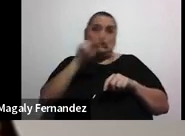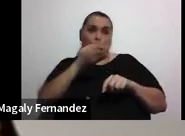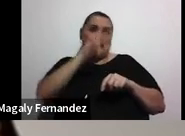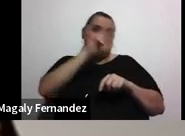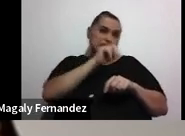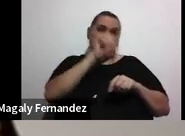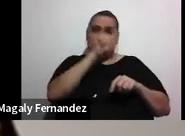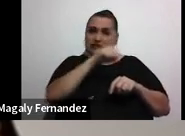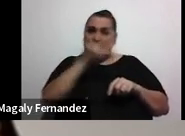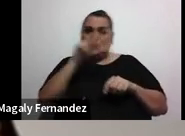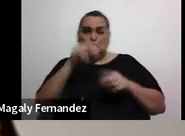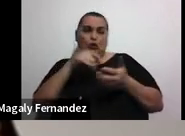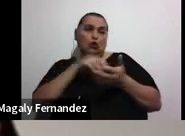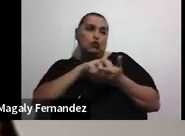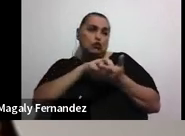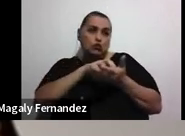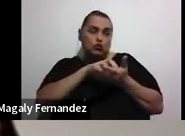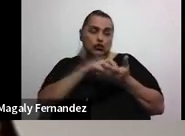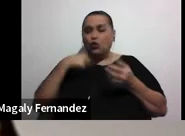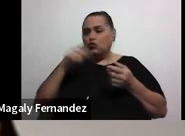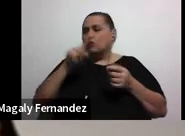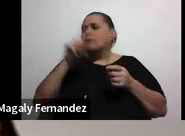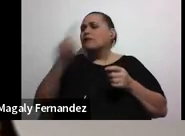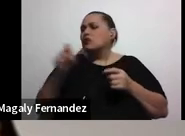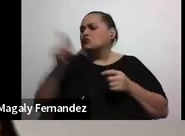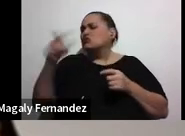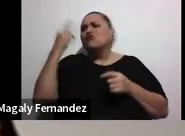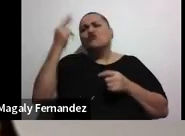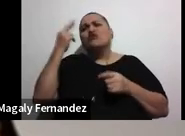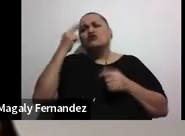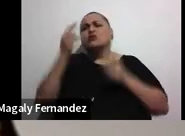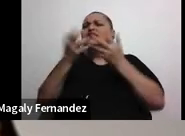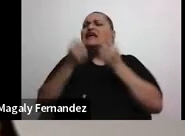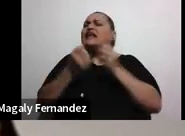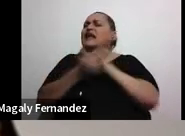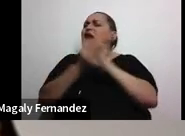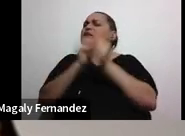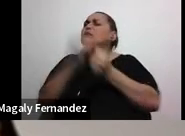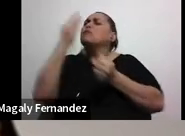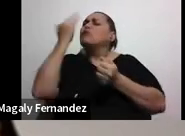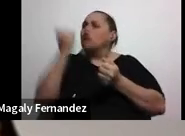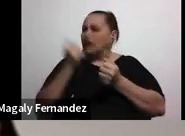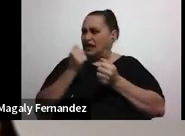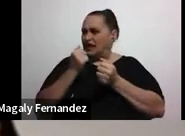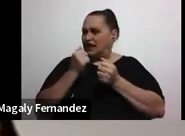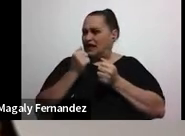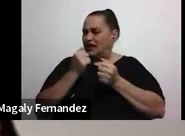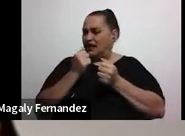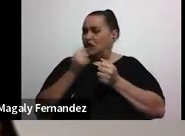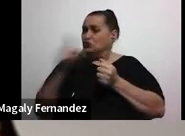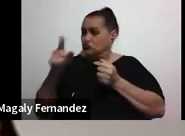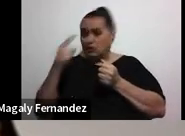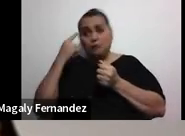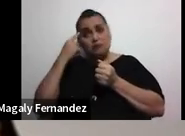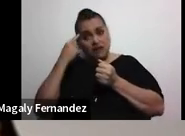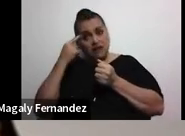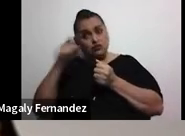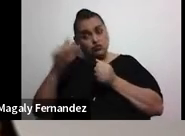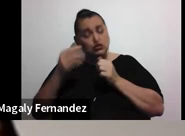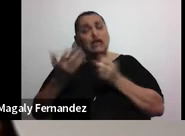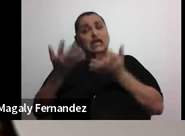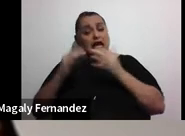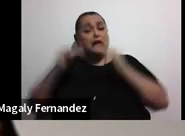y empieza a preguntarle por las razones por las que quiere cambiar así como uno no le dice cambie no en serio has pensado eso de bajar peso